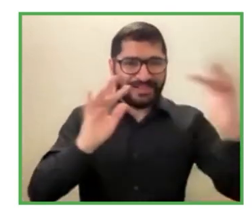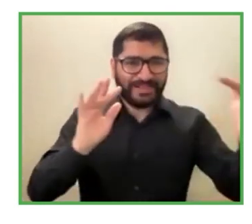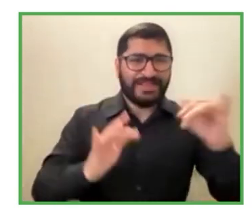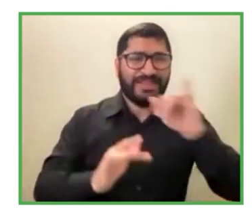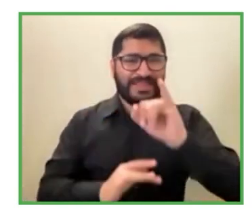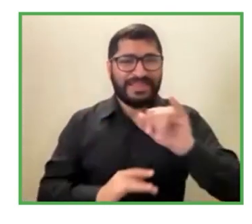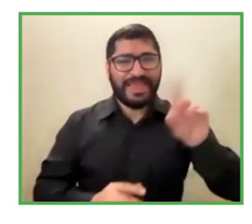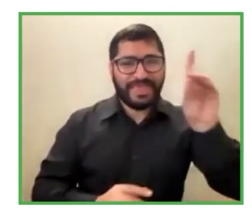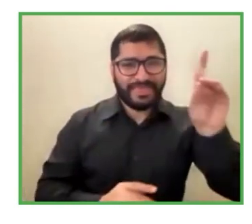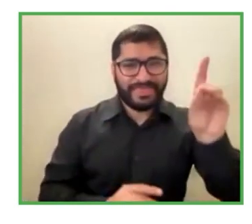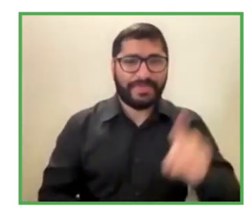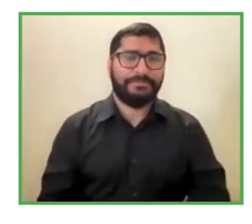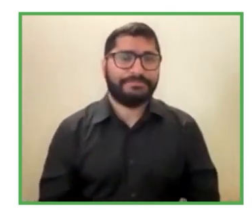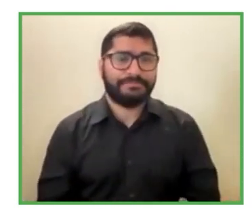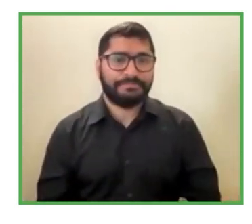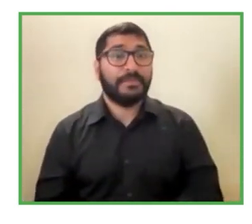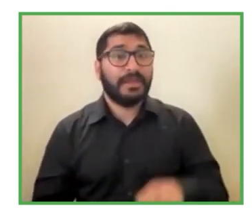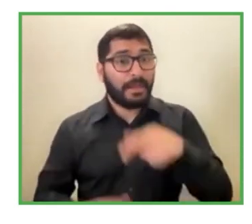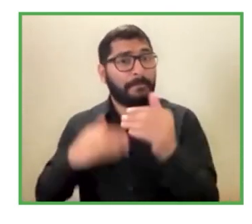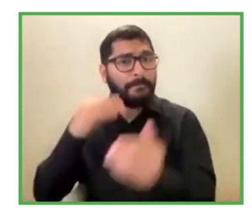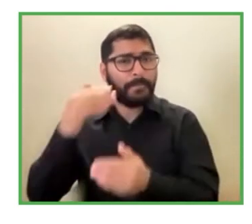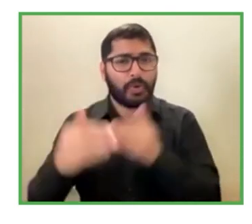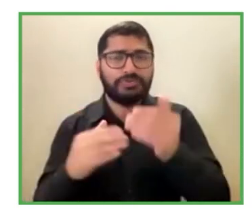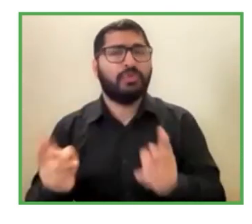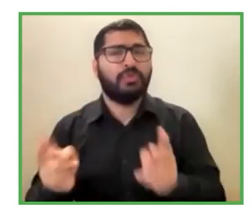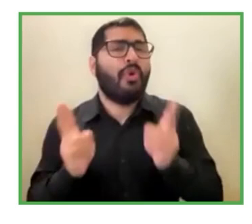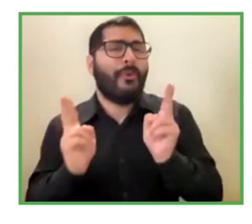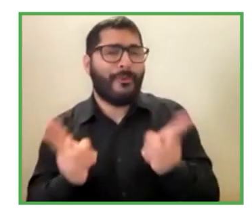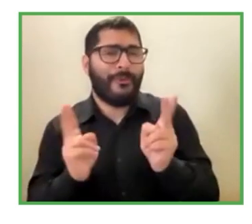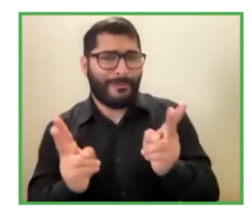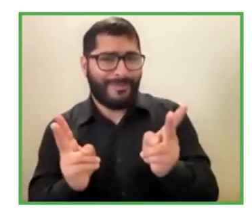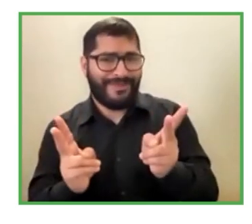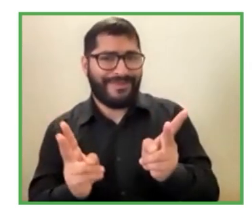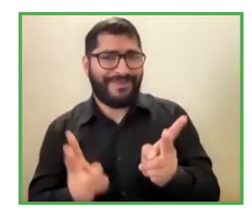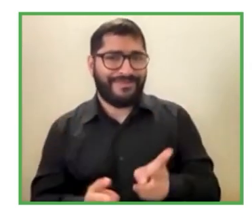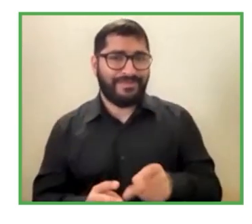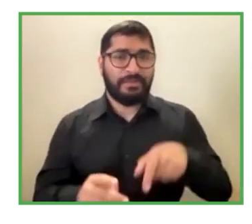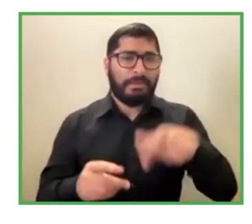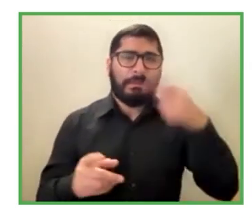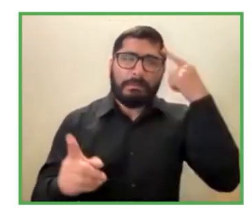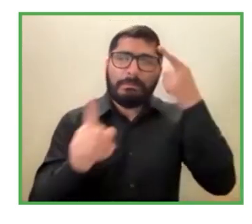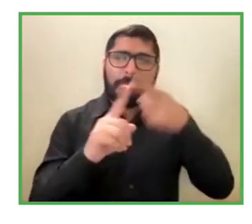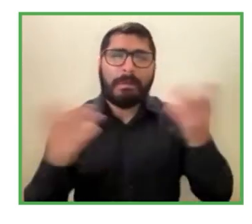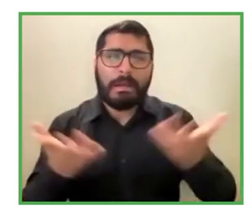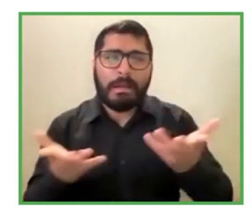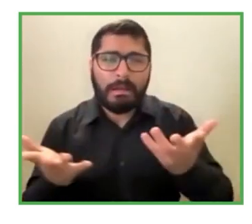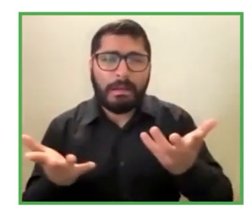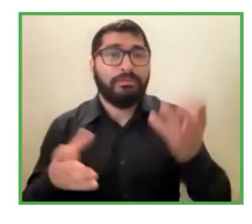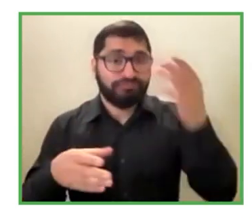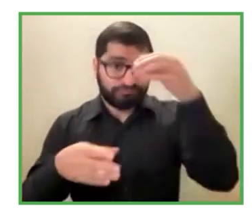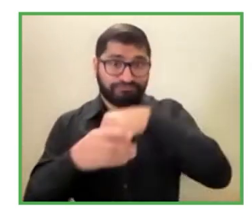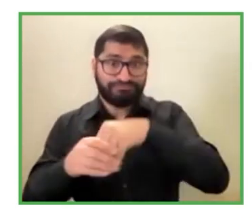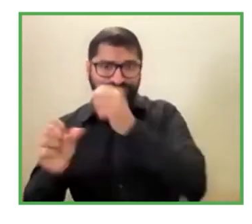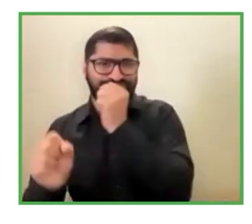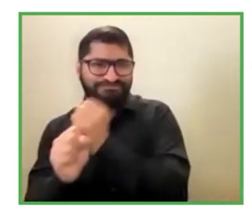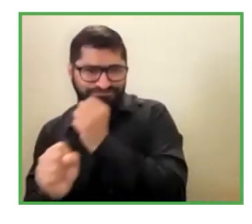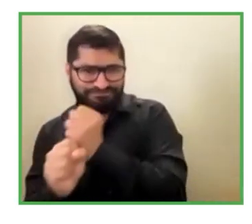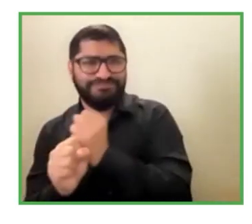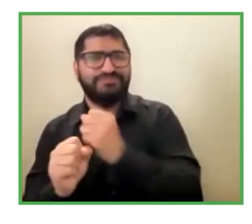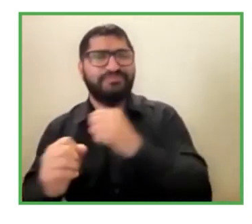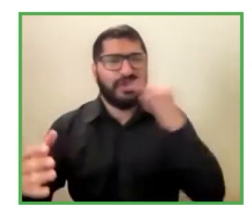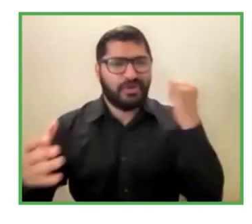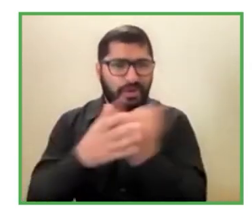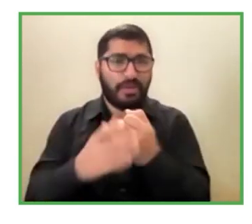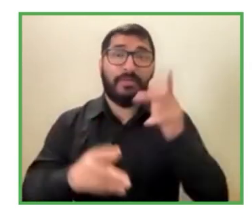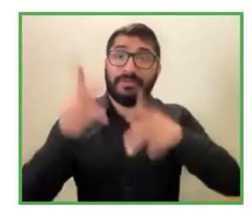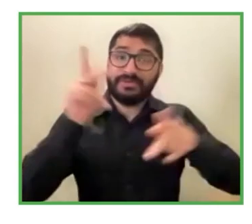normalizados para que efectivamente el trabajo de la inclusión de personas con discapacidad sea totalmente